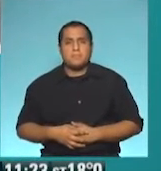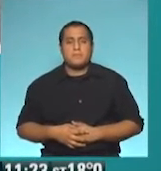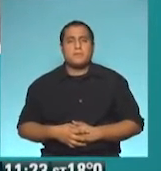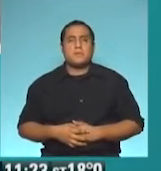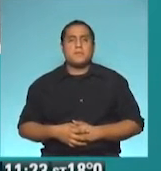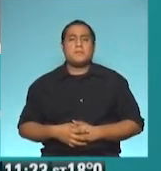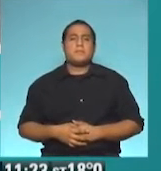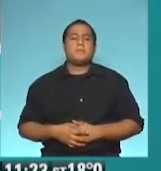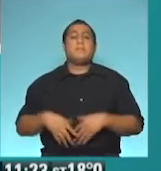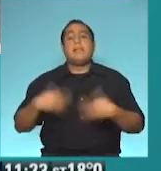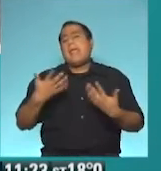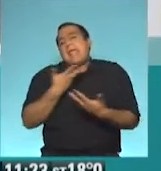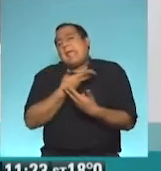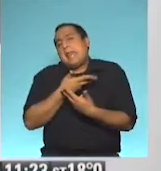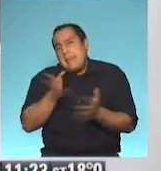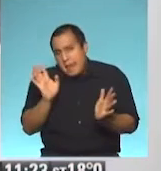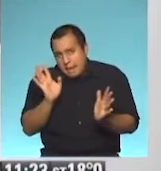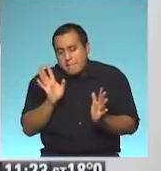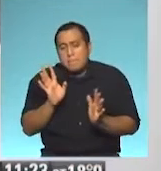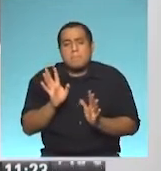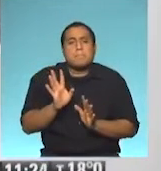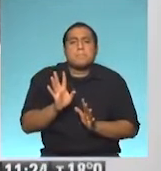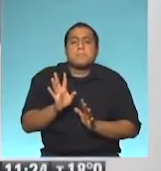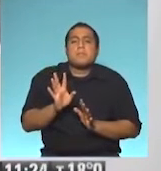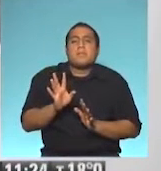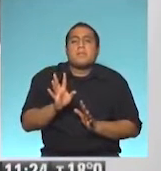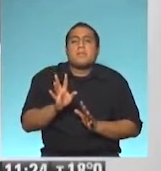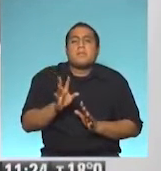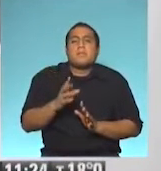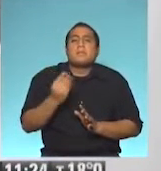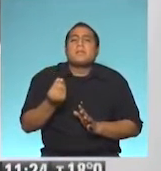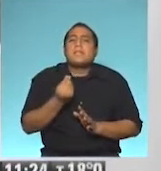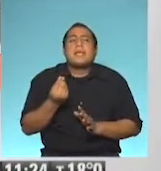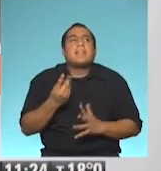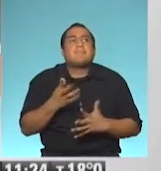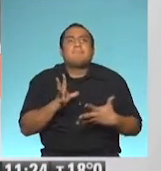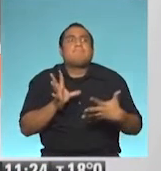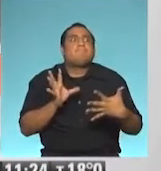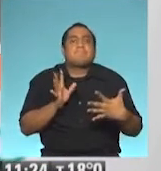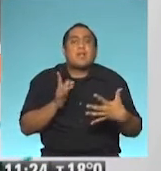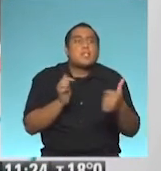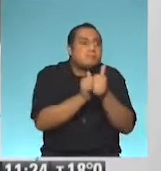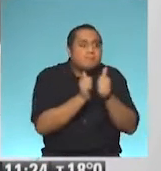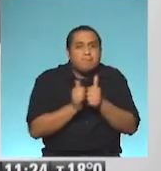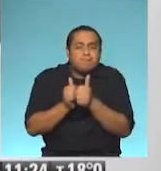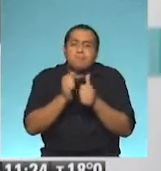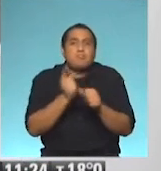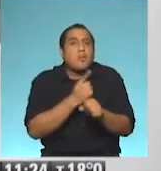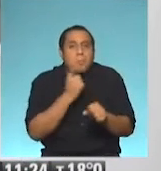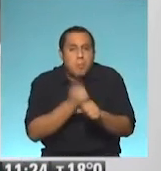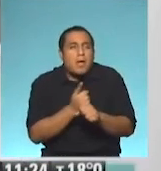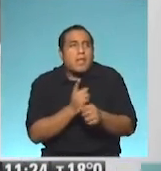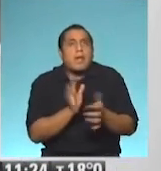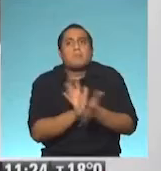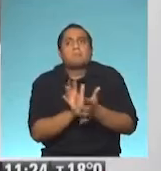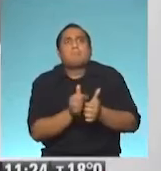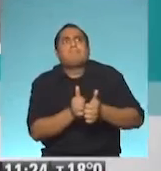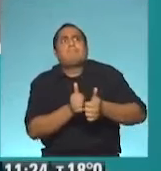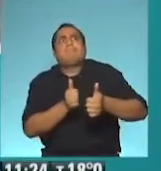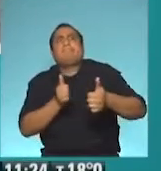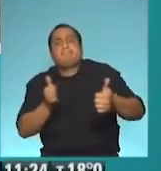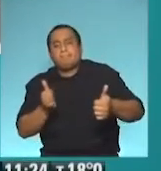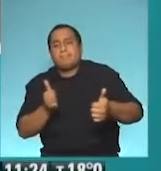Sí, en general tiene que ver un poco con la ruptura de los vínculos que se va como produciendo en este momento.